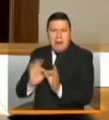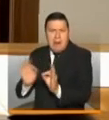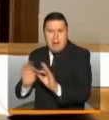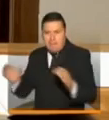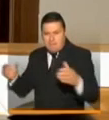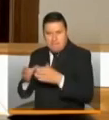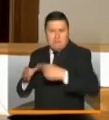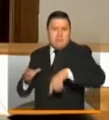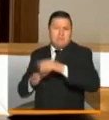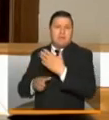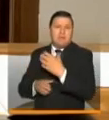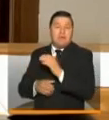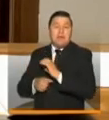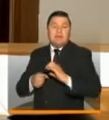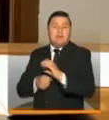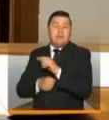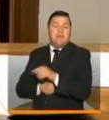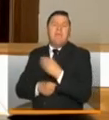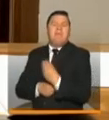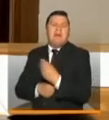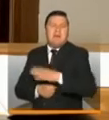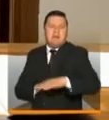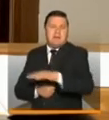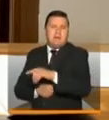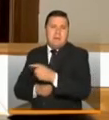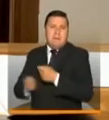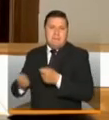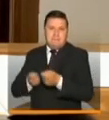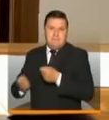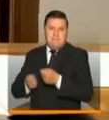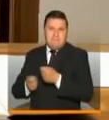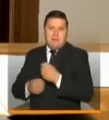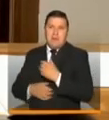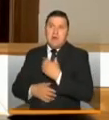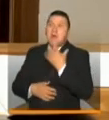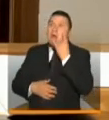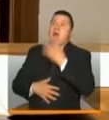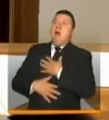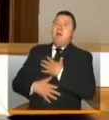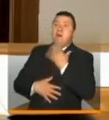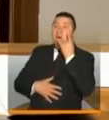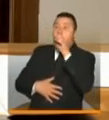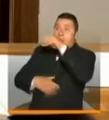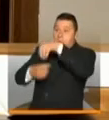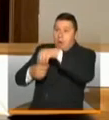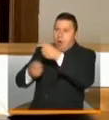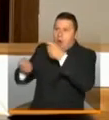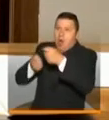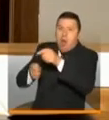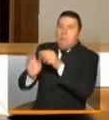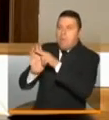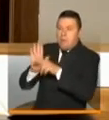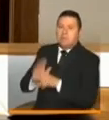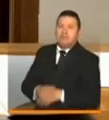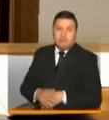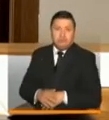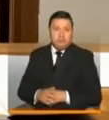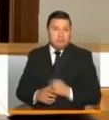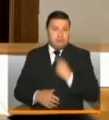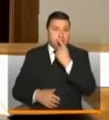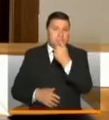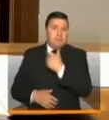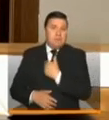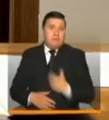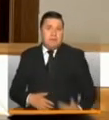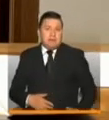de la ciudad para el manejo del cuidado intensivo y el manejo hospitalario. Entregamos, como usted dice,